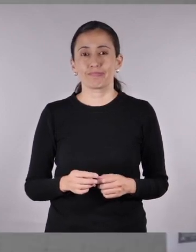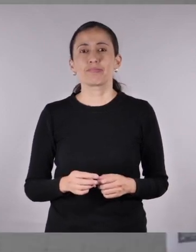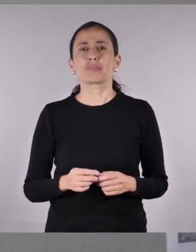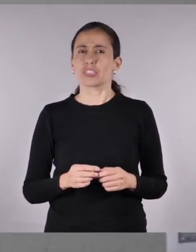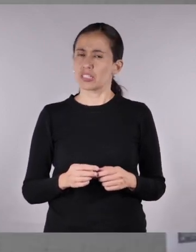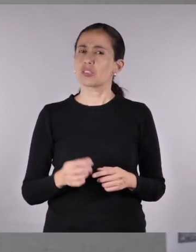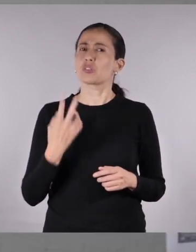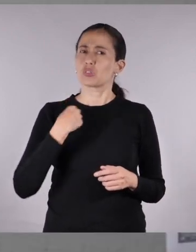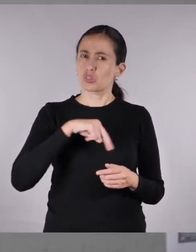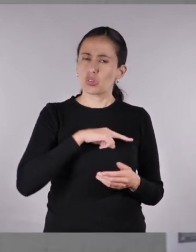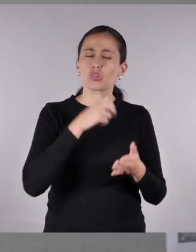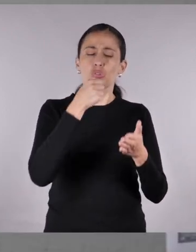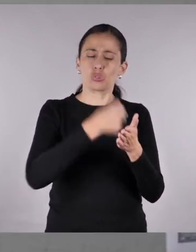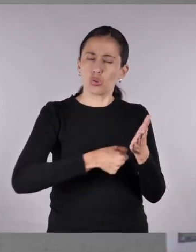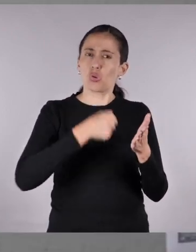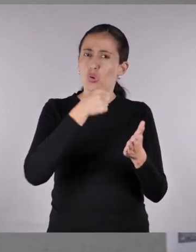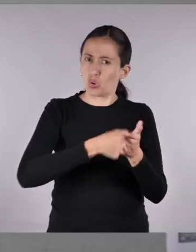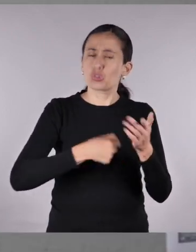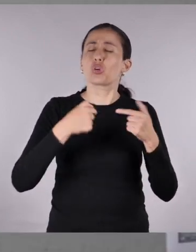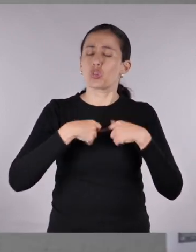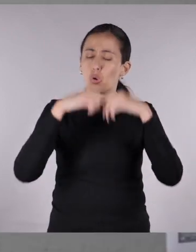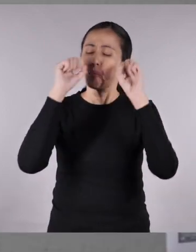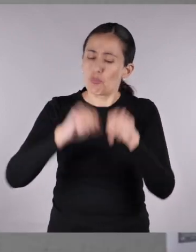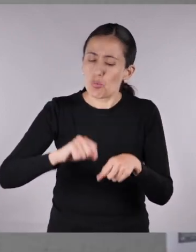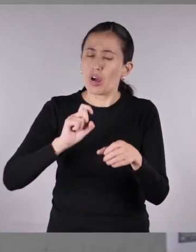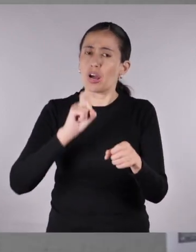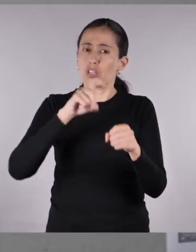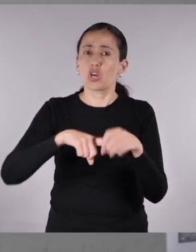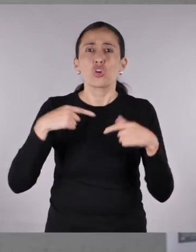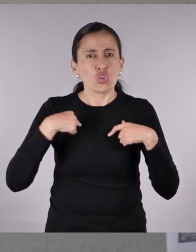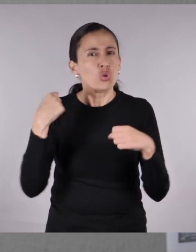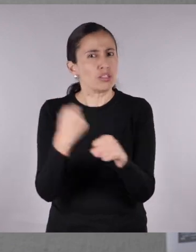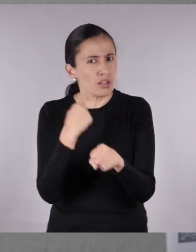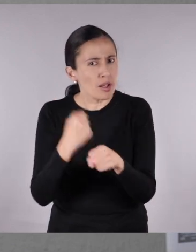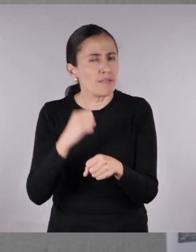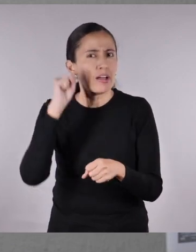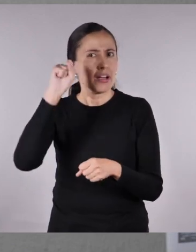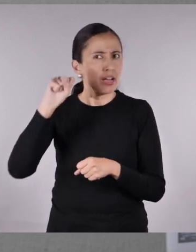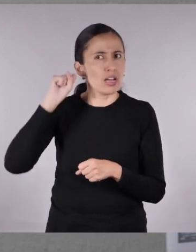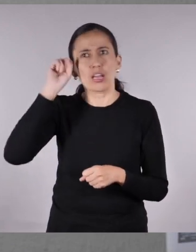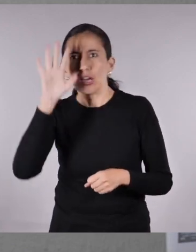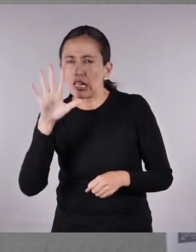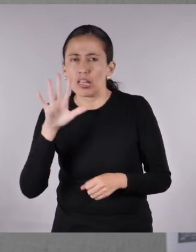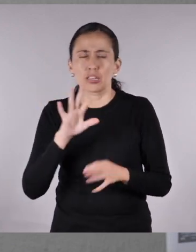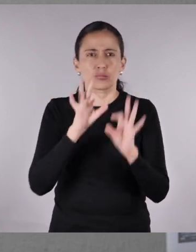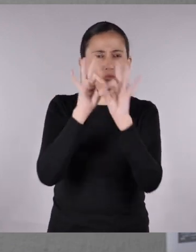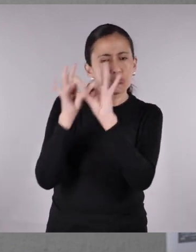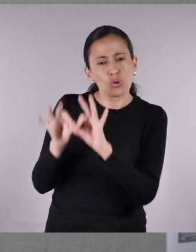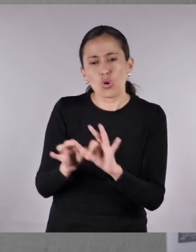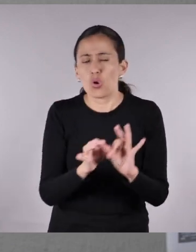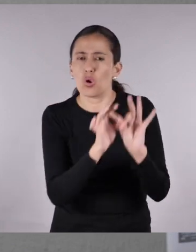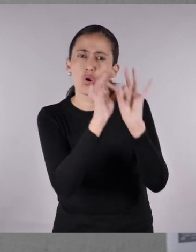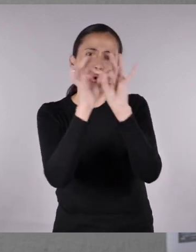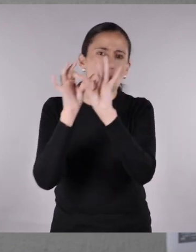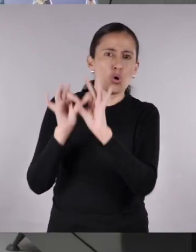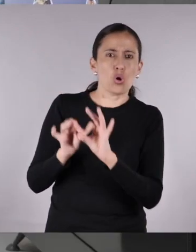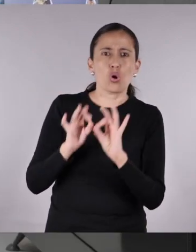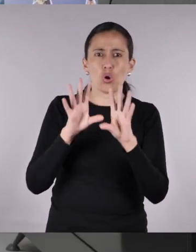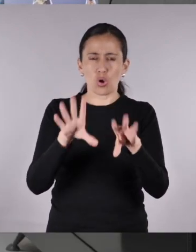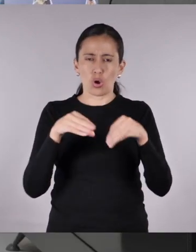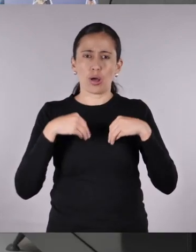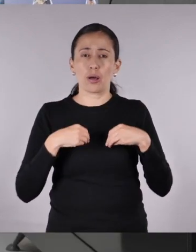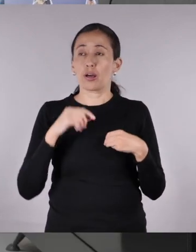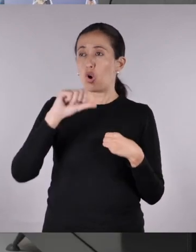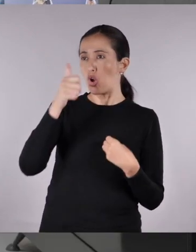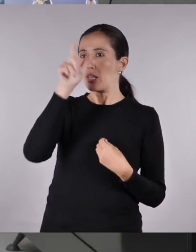Y es una lucha que continúa. Y yo sé que puedo estar ahí. Me he esforzado mucho por aprender a filmar y editar. Y me lo tomo muy